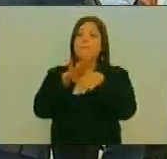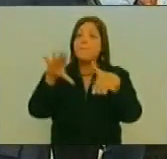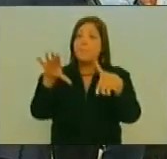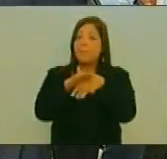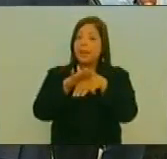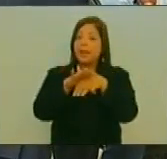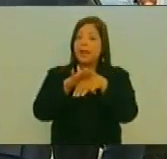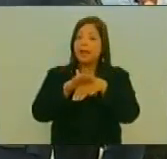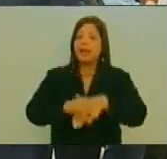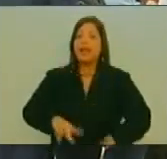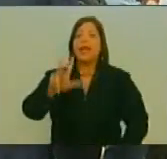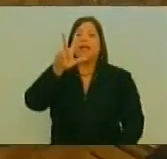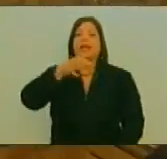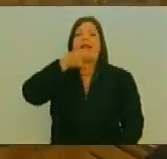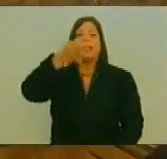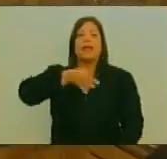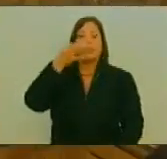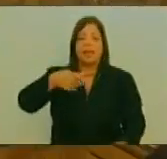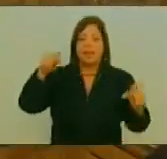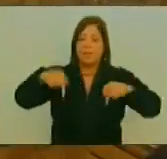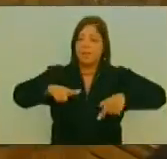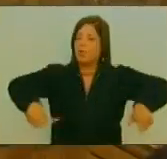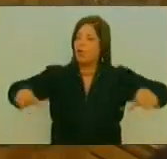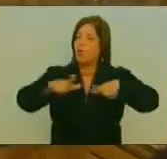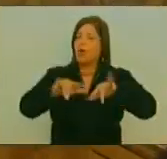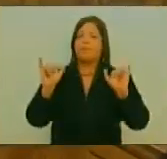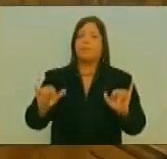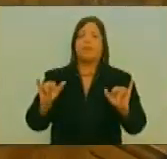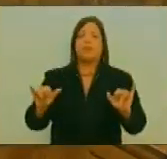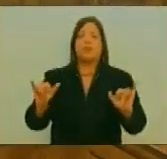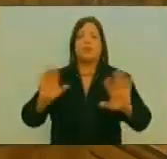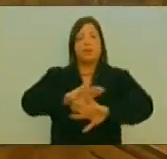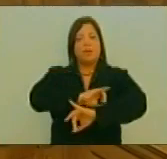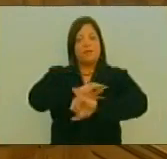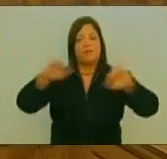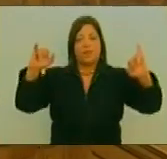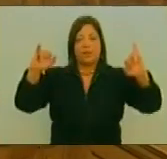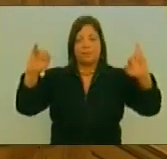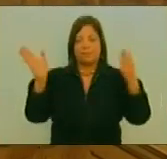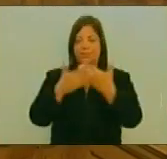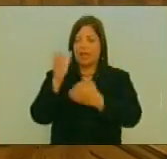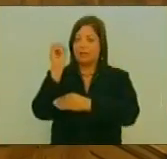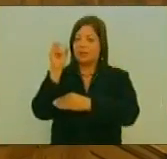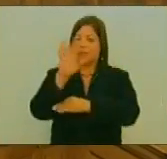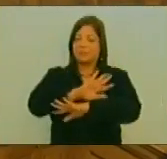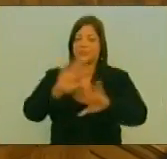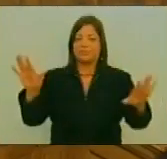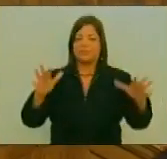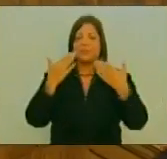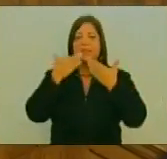Martes A las 3 De la tarde En este salón Protocolar Se declara Cerrada Esta sesión